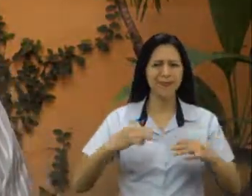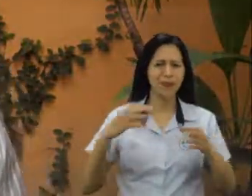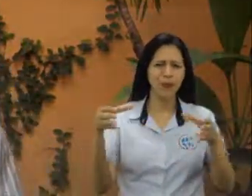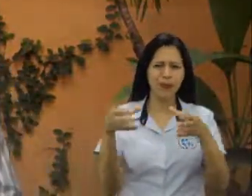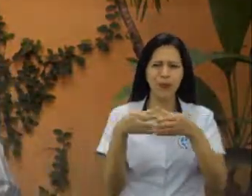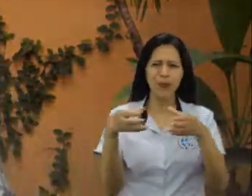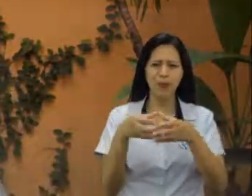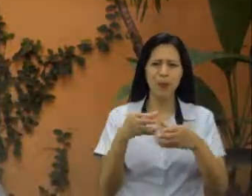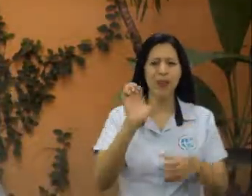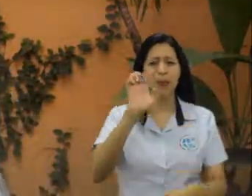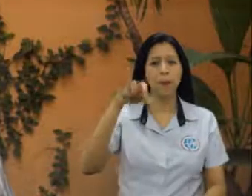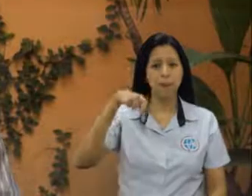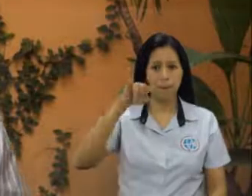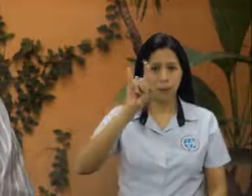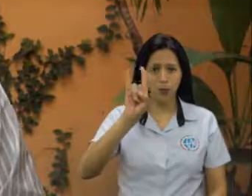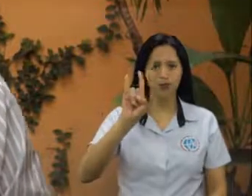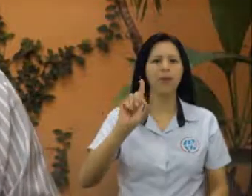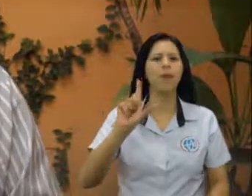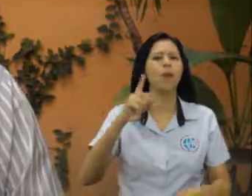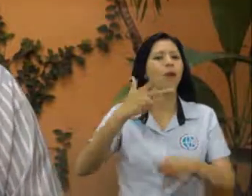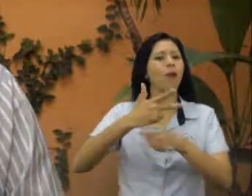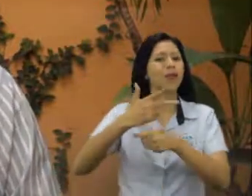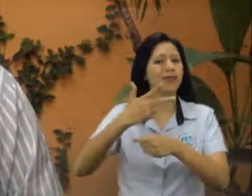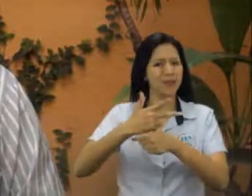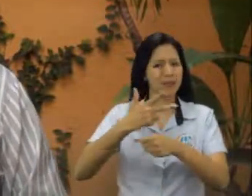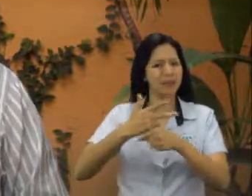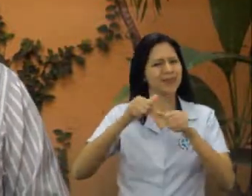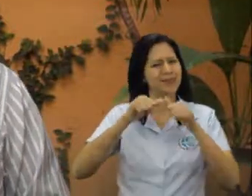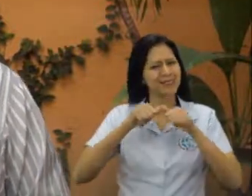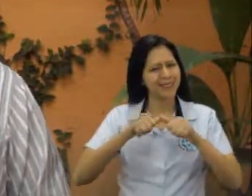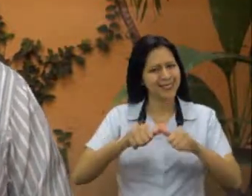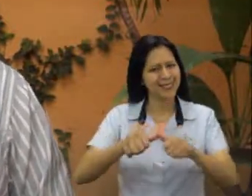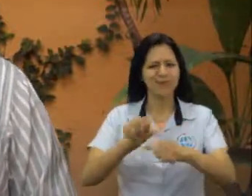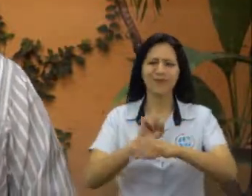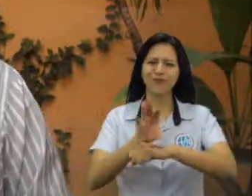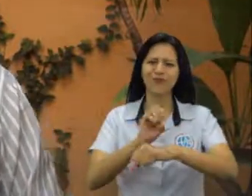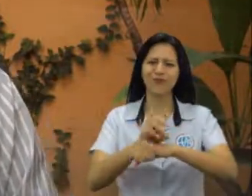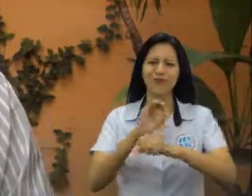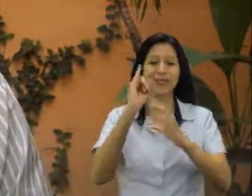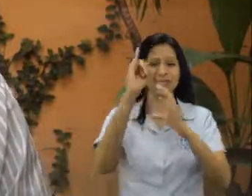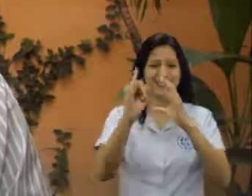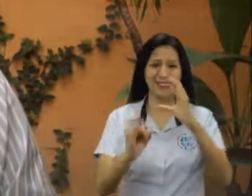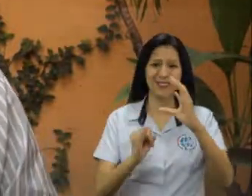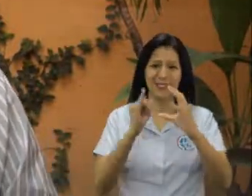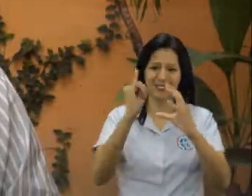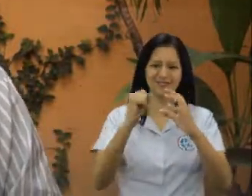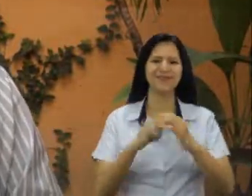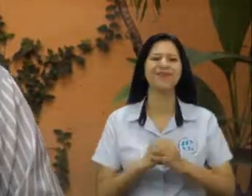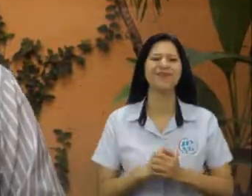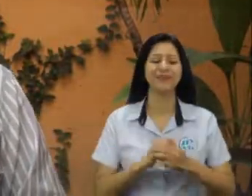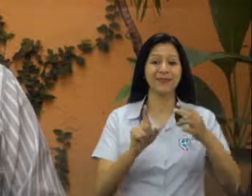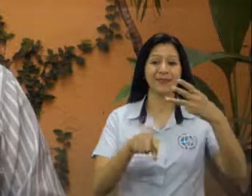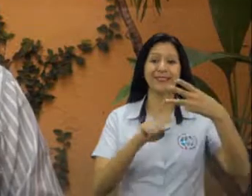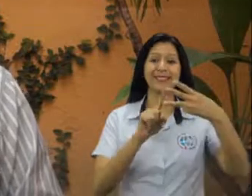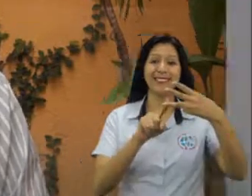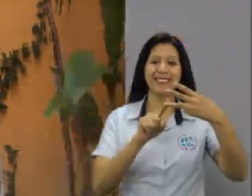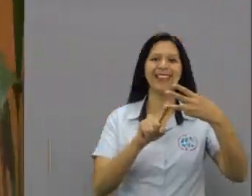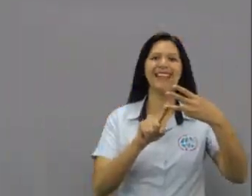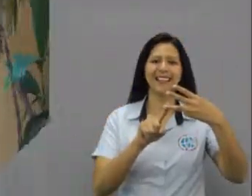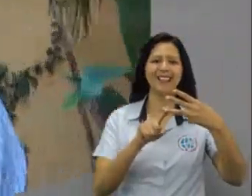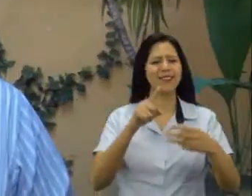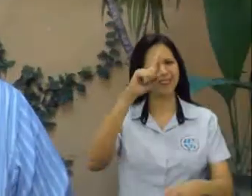entre el mecanismo interinstitucional y la coalición EPO-Guatemala para el seguimiento de las recomendaciones